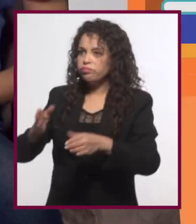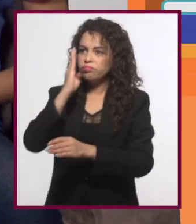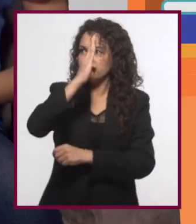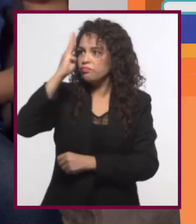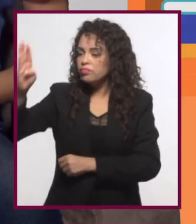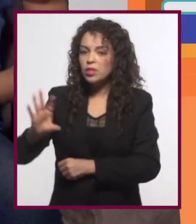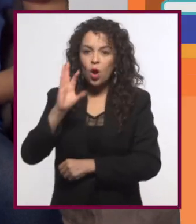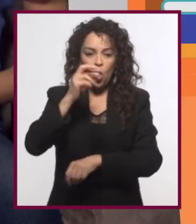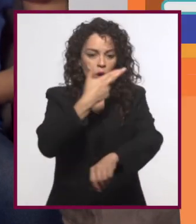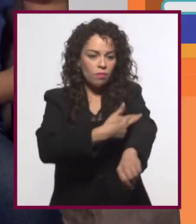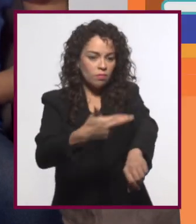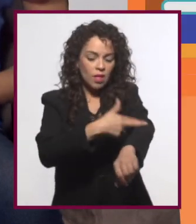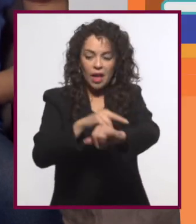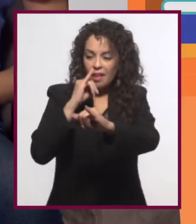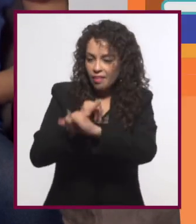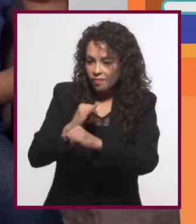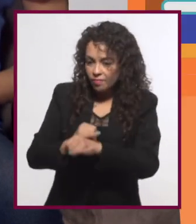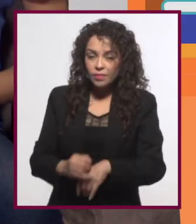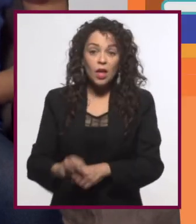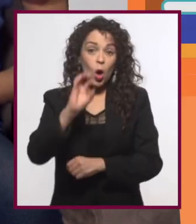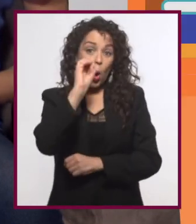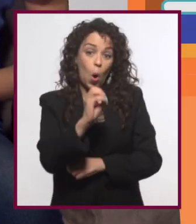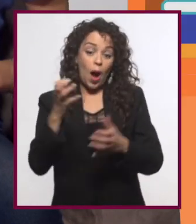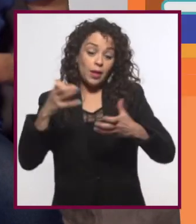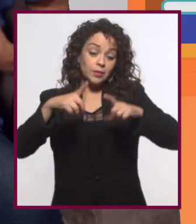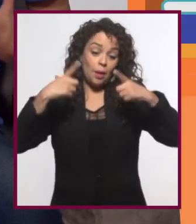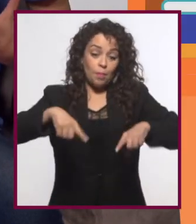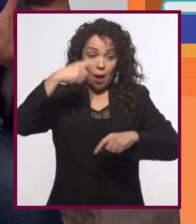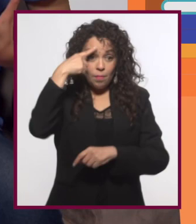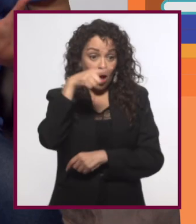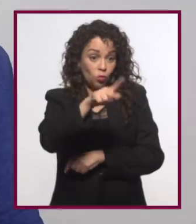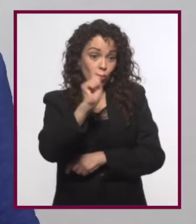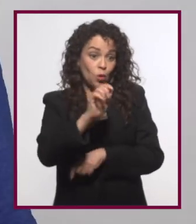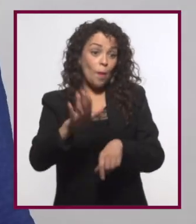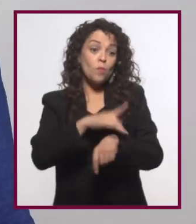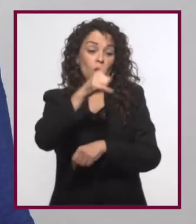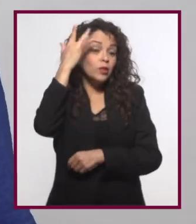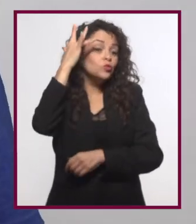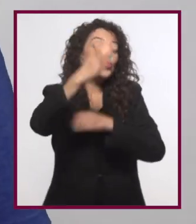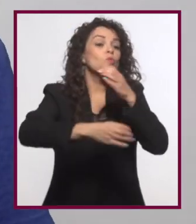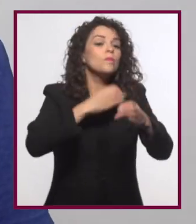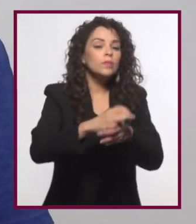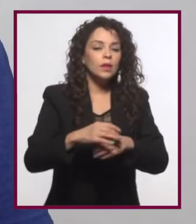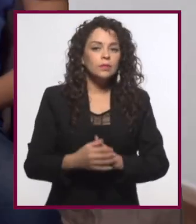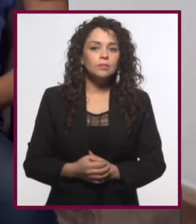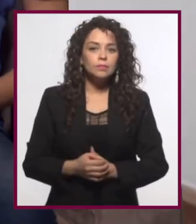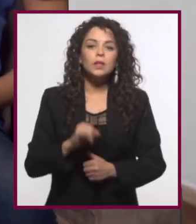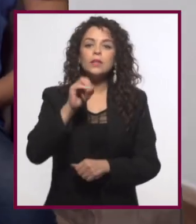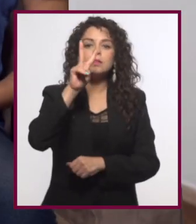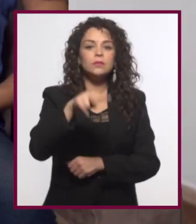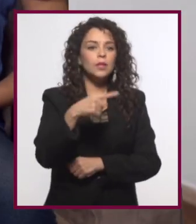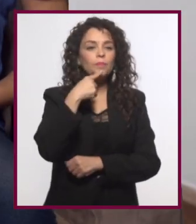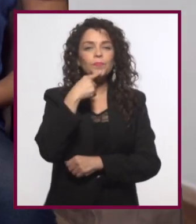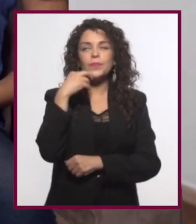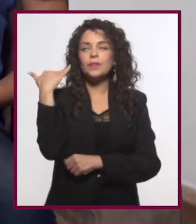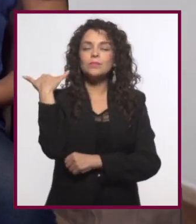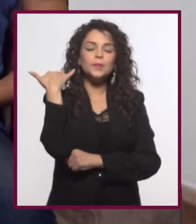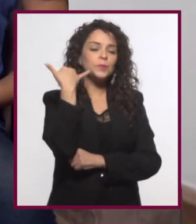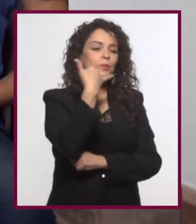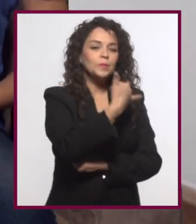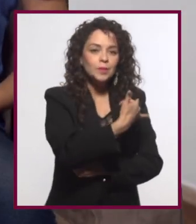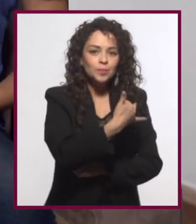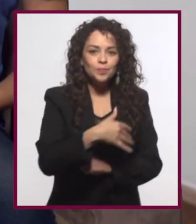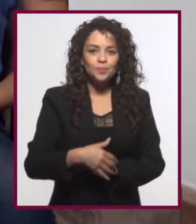Hacer trámites por internet. O hacerle un pastel a tu novia para su cumpleaños. Y quedó delicioso.